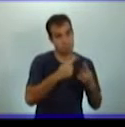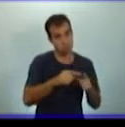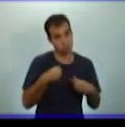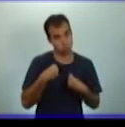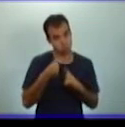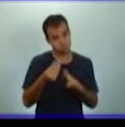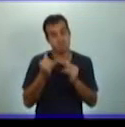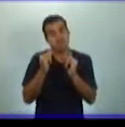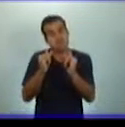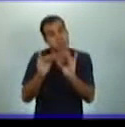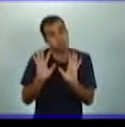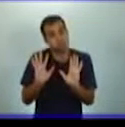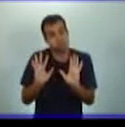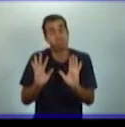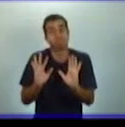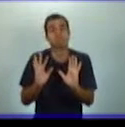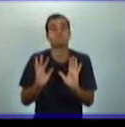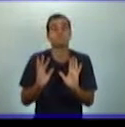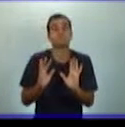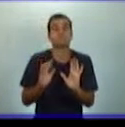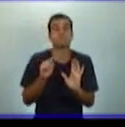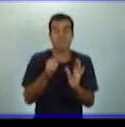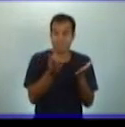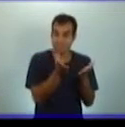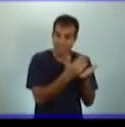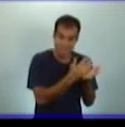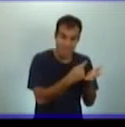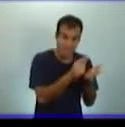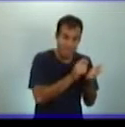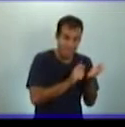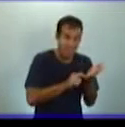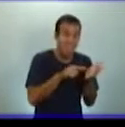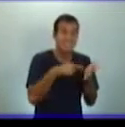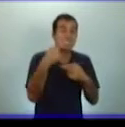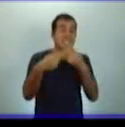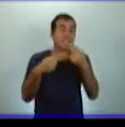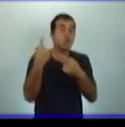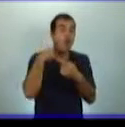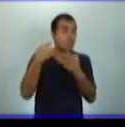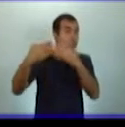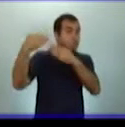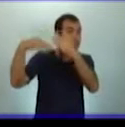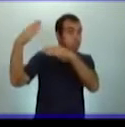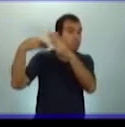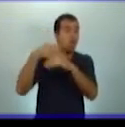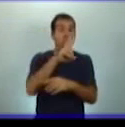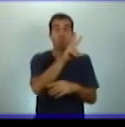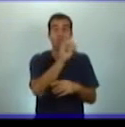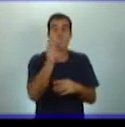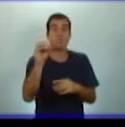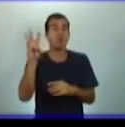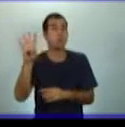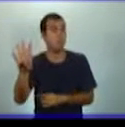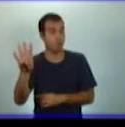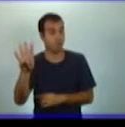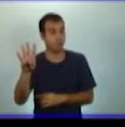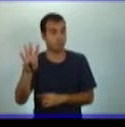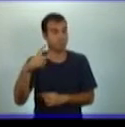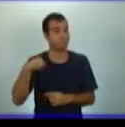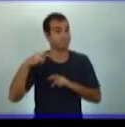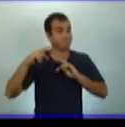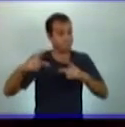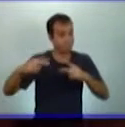Este libro se elaboró en el 2004 y te he hecho hincapié en dos ocasiones que